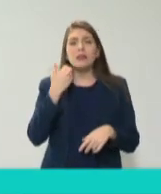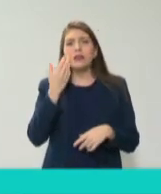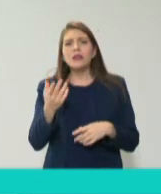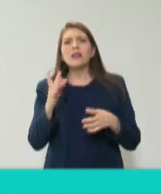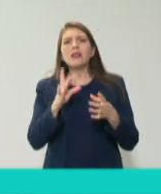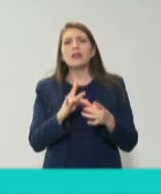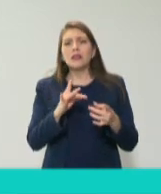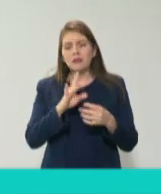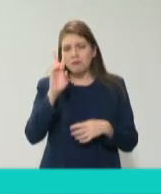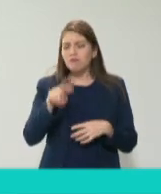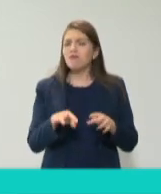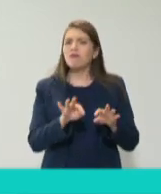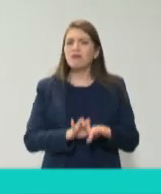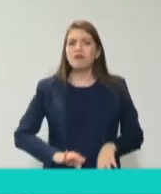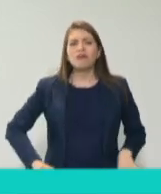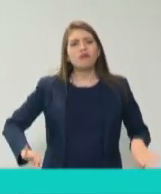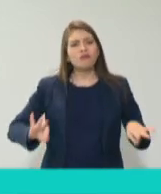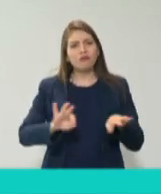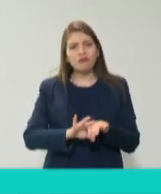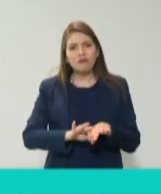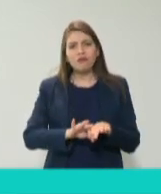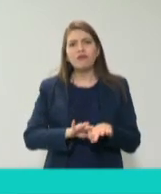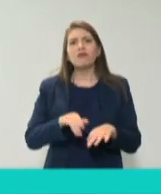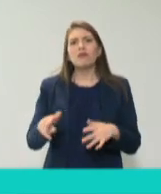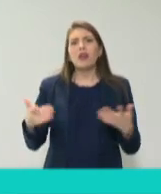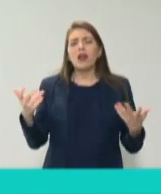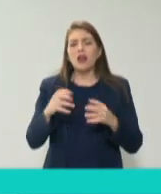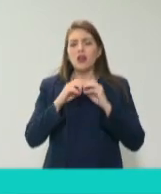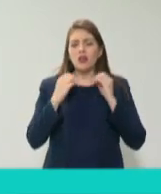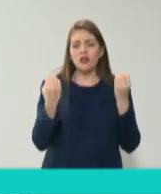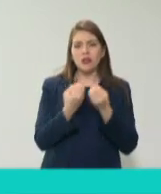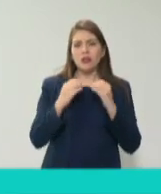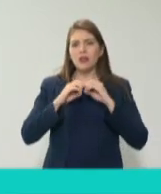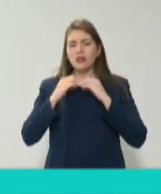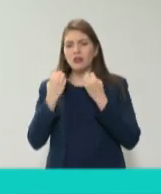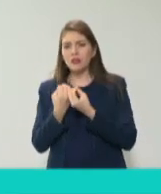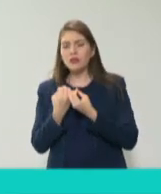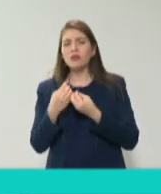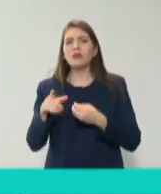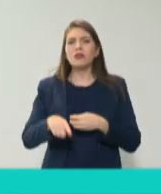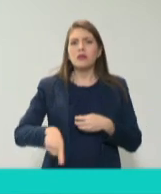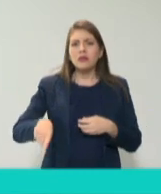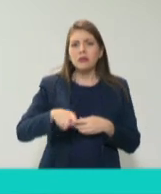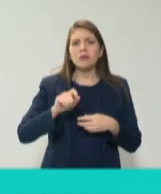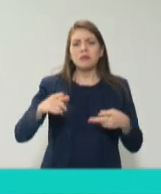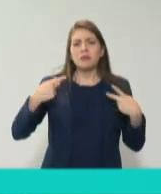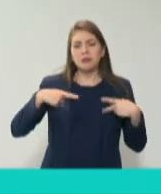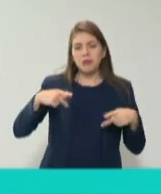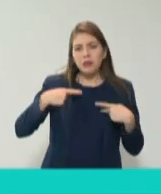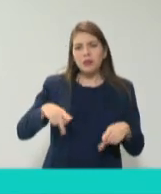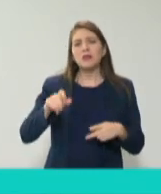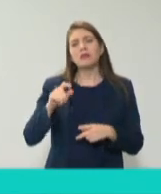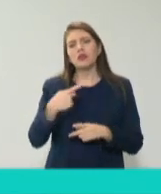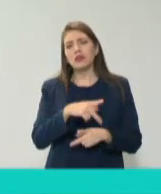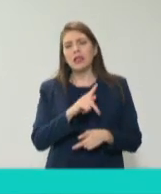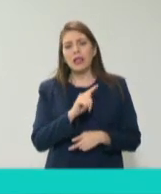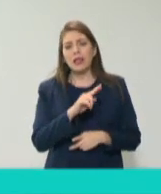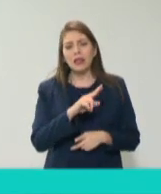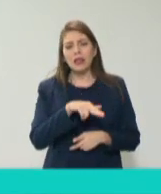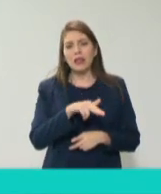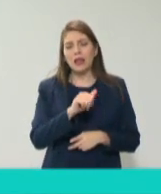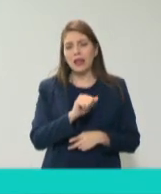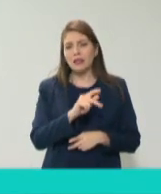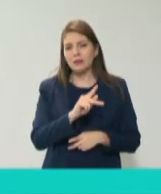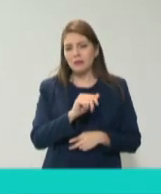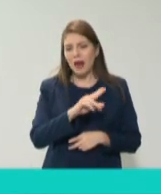verdad la importancia que ha jugado las organizaciones de la sociedad civil entre ellos transparencia mexicana ya mencionó